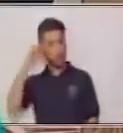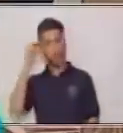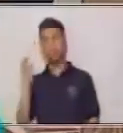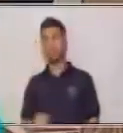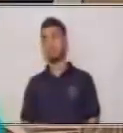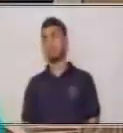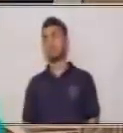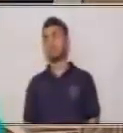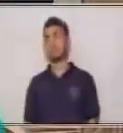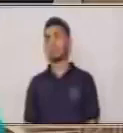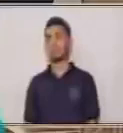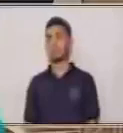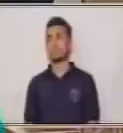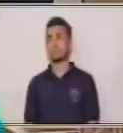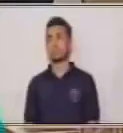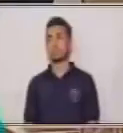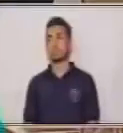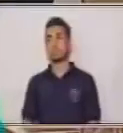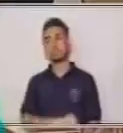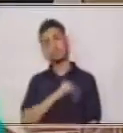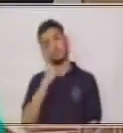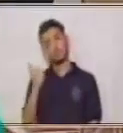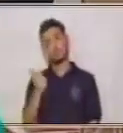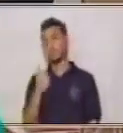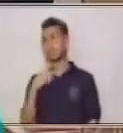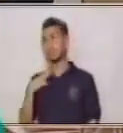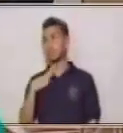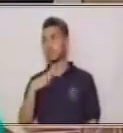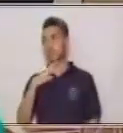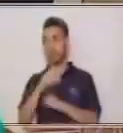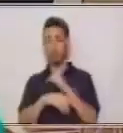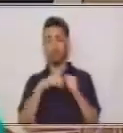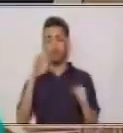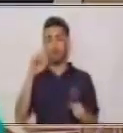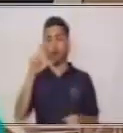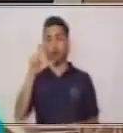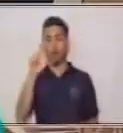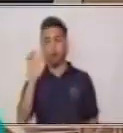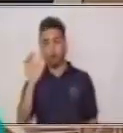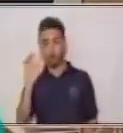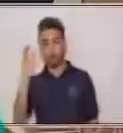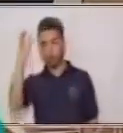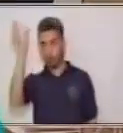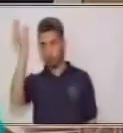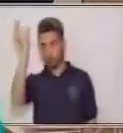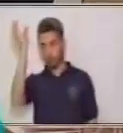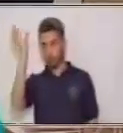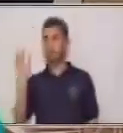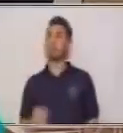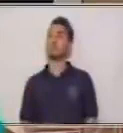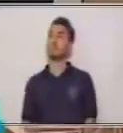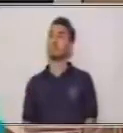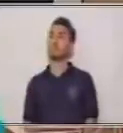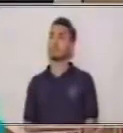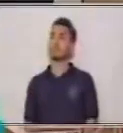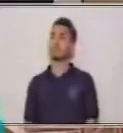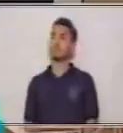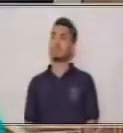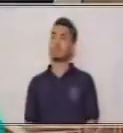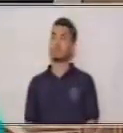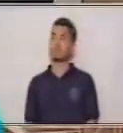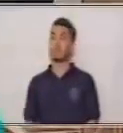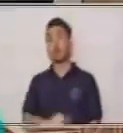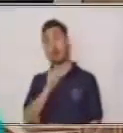¿Sí? Muy bien. Después tenía foco. ¿Qué otra palabra tenía? No lo recuerdo.